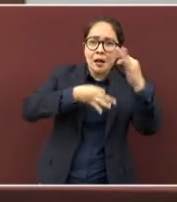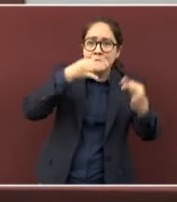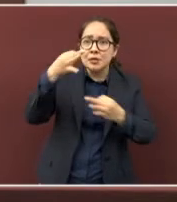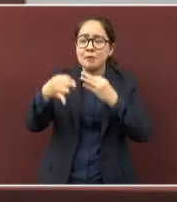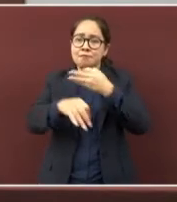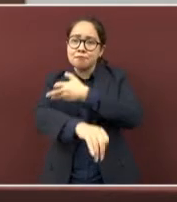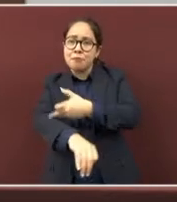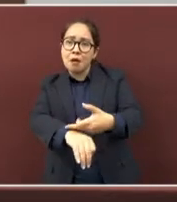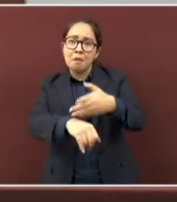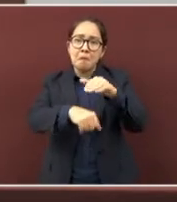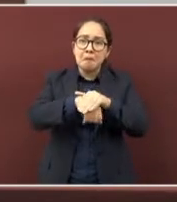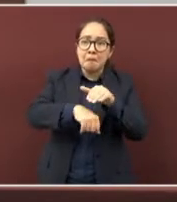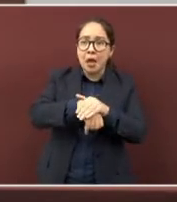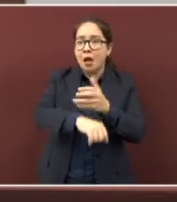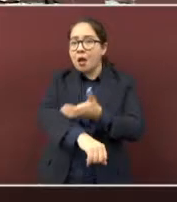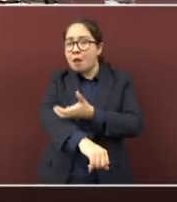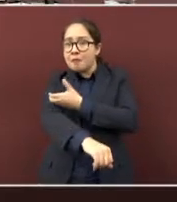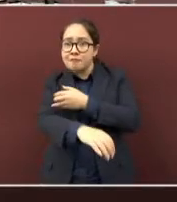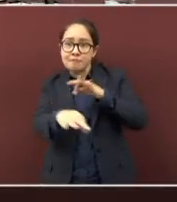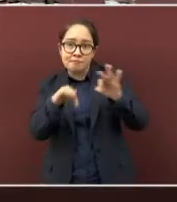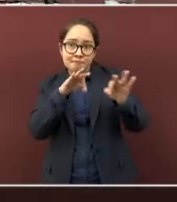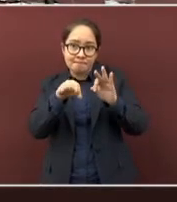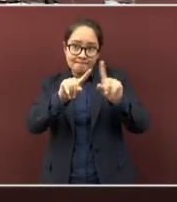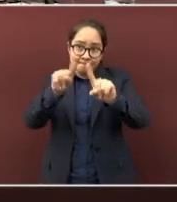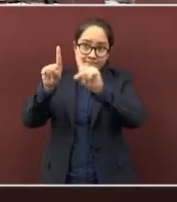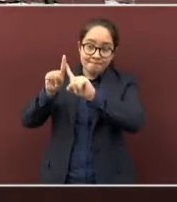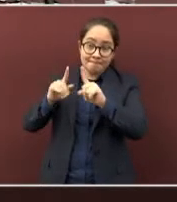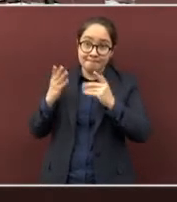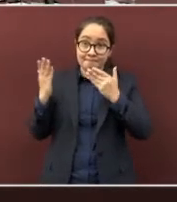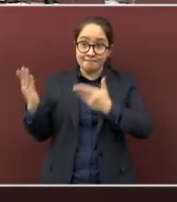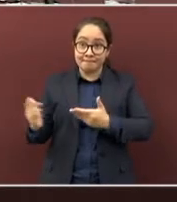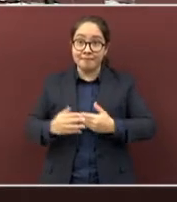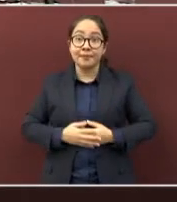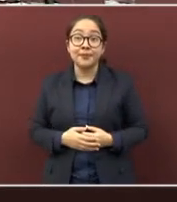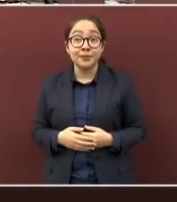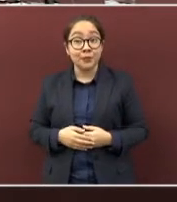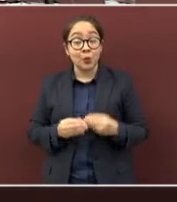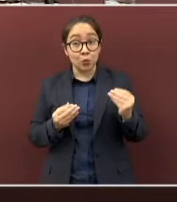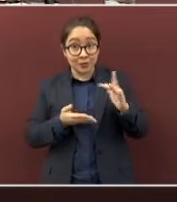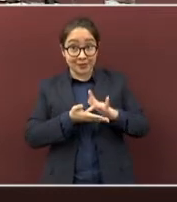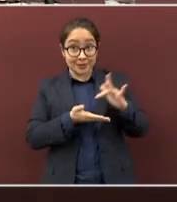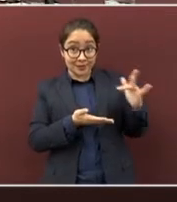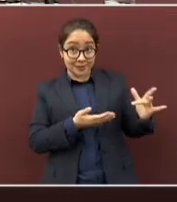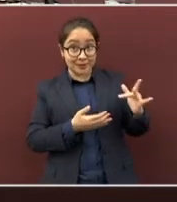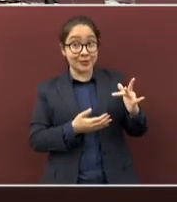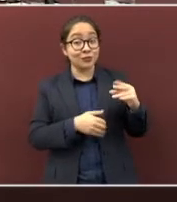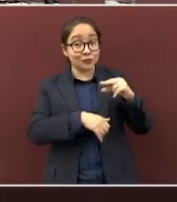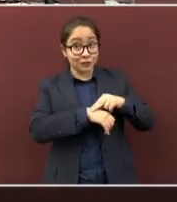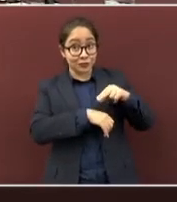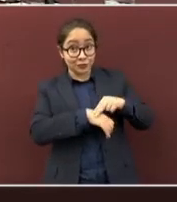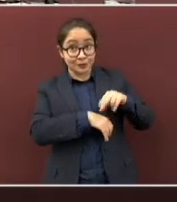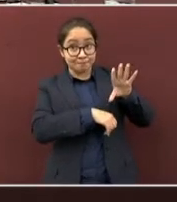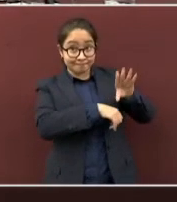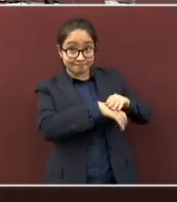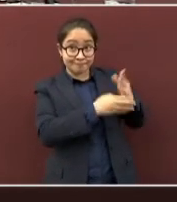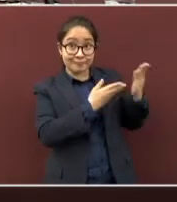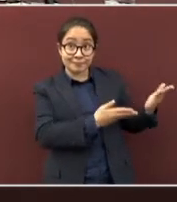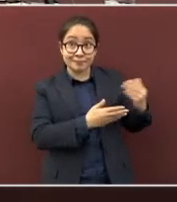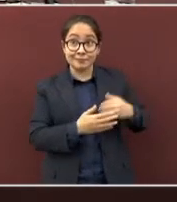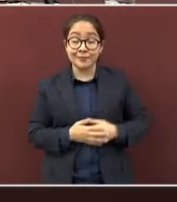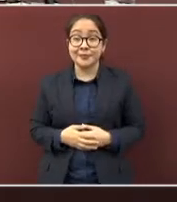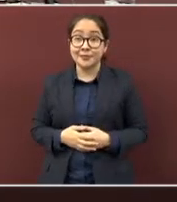amigos, los compañeros de trabajo. Adelante, señor doctor. Muchísimas gracias, doctor. Con su permiso.